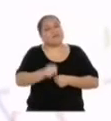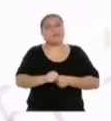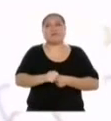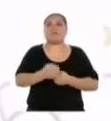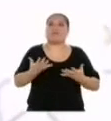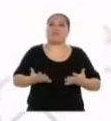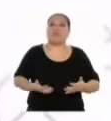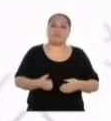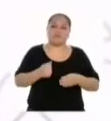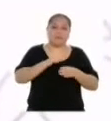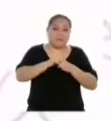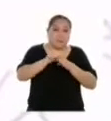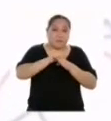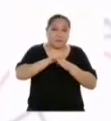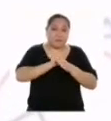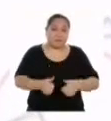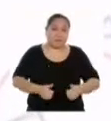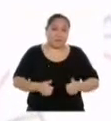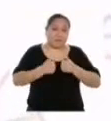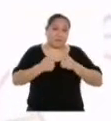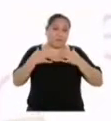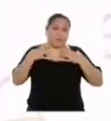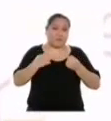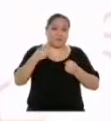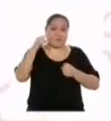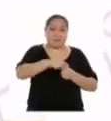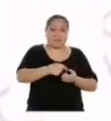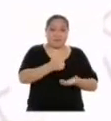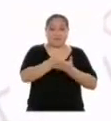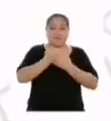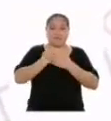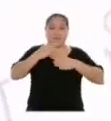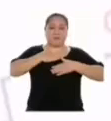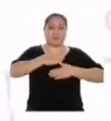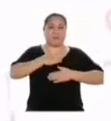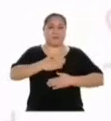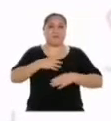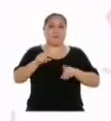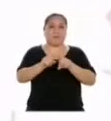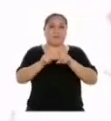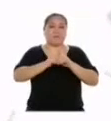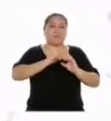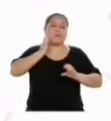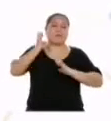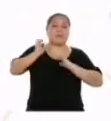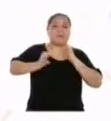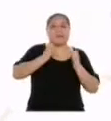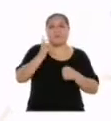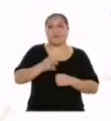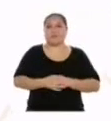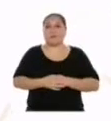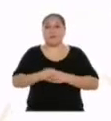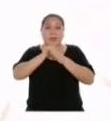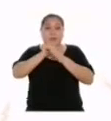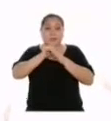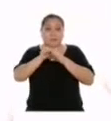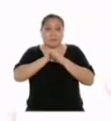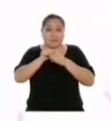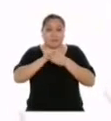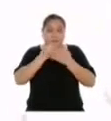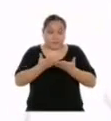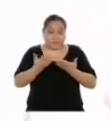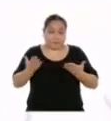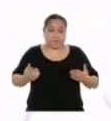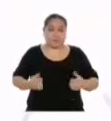los hábitos de vida saludable son prácticas que favorecen nuestro bienestar físico y también el emocional. Practicar hábitos de vida saludable